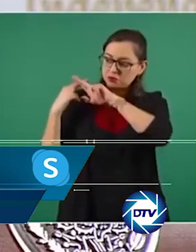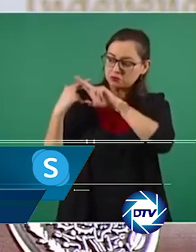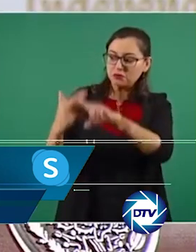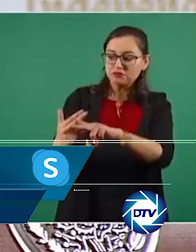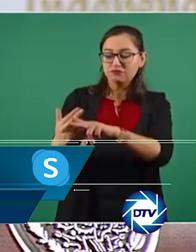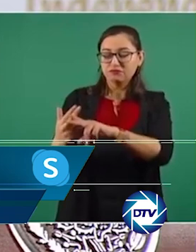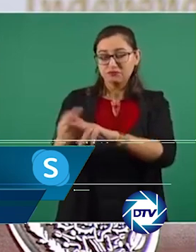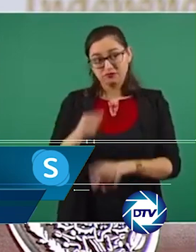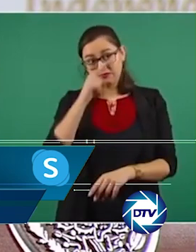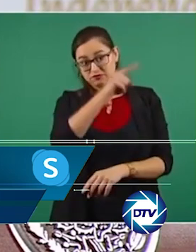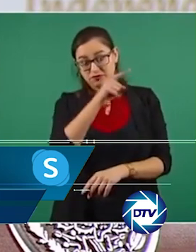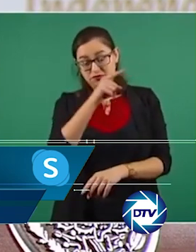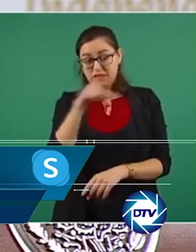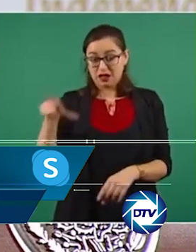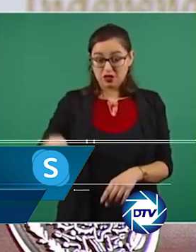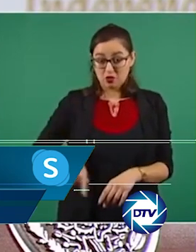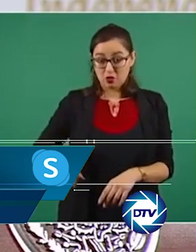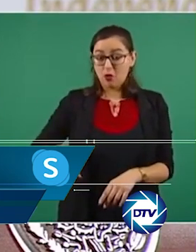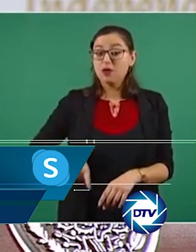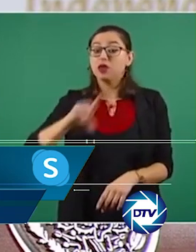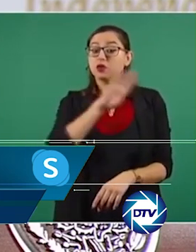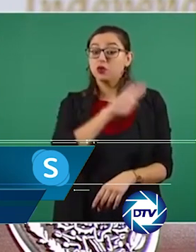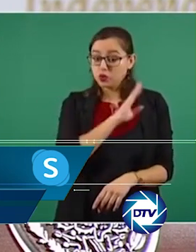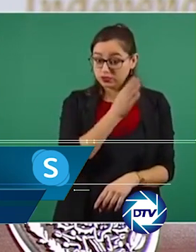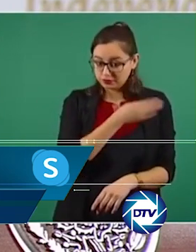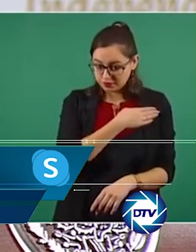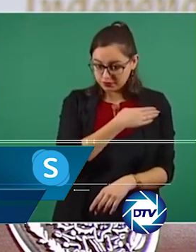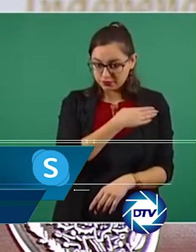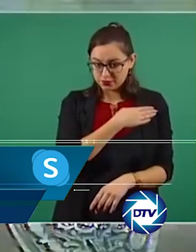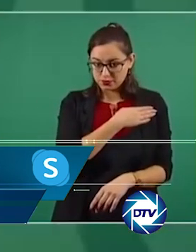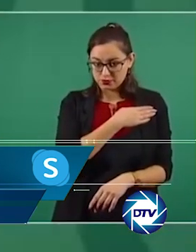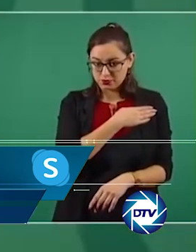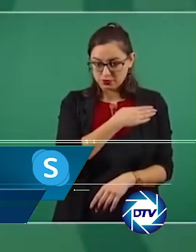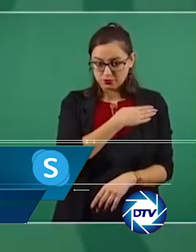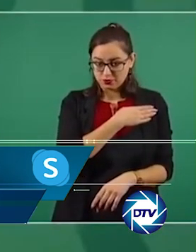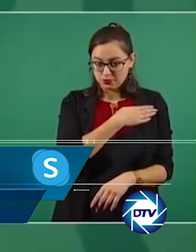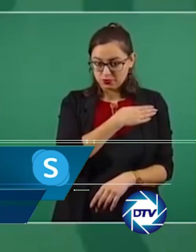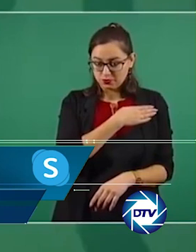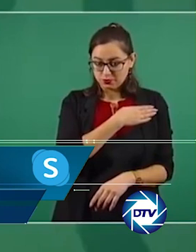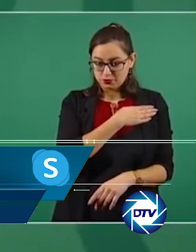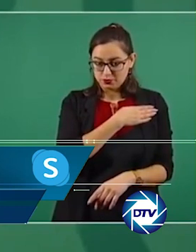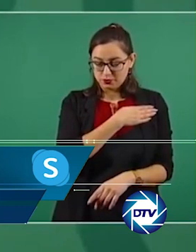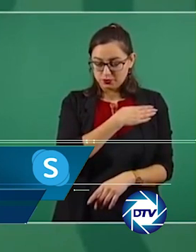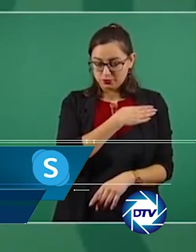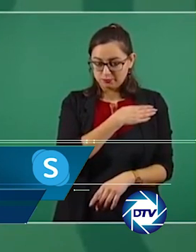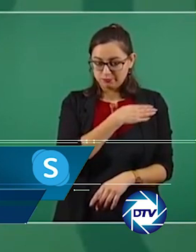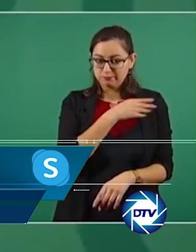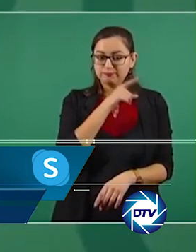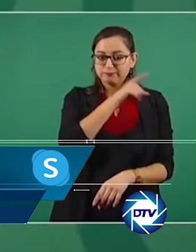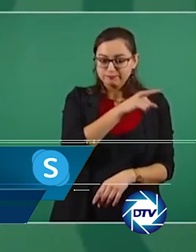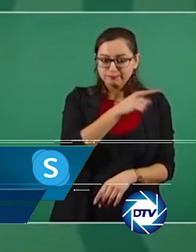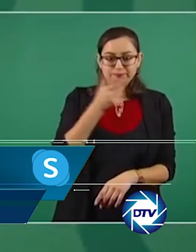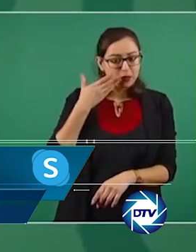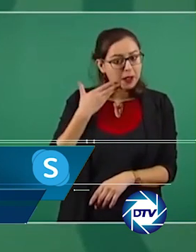de con España, el gobierno de México ha tenido problemas con Panamá, con Paraguay, entre otros. Y no nos olvidemos del